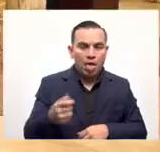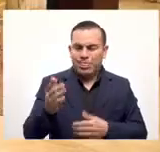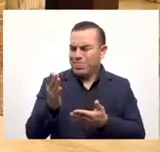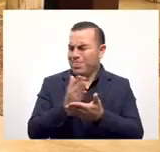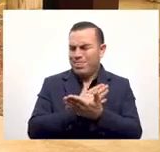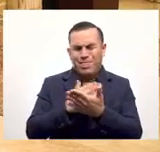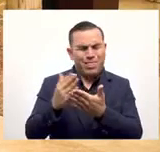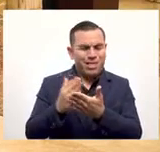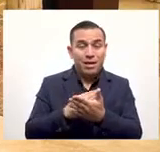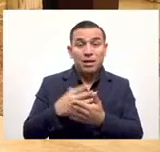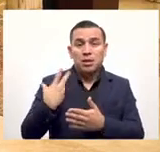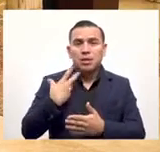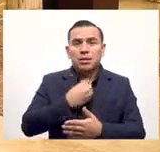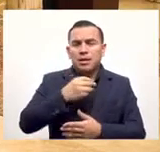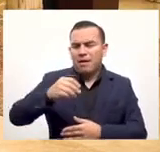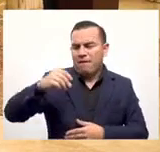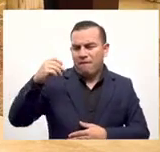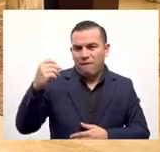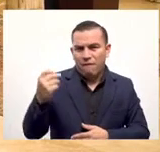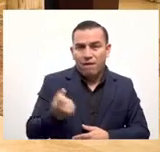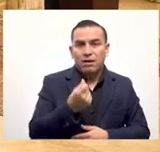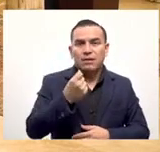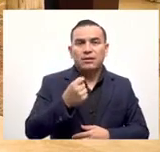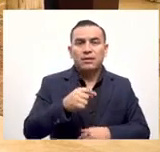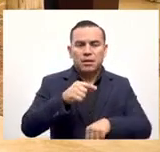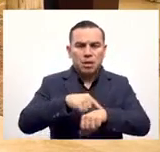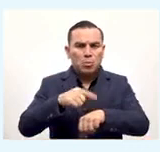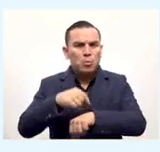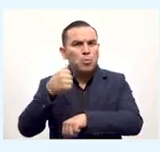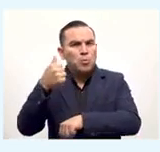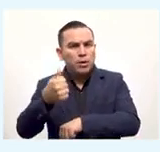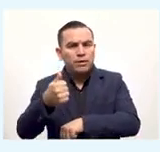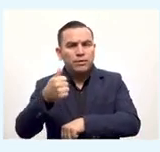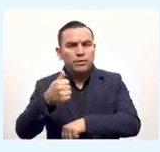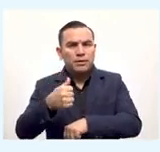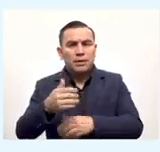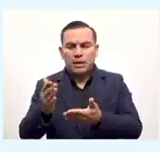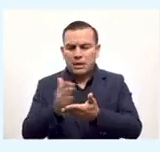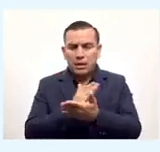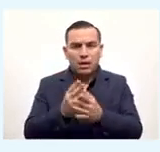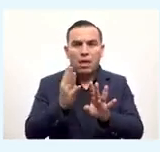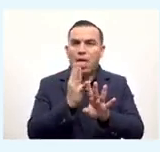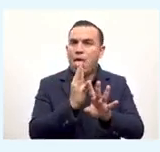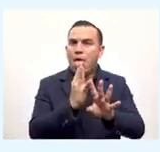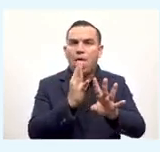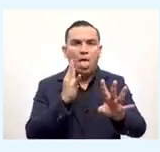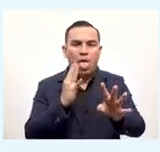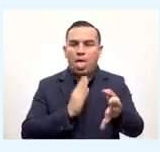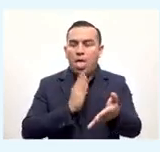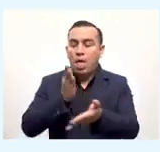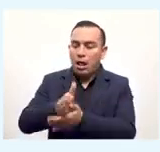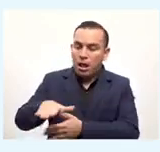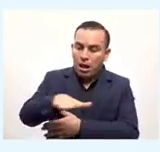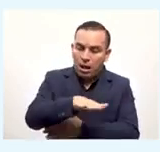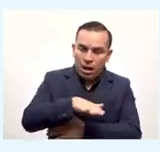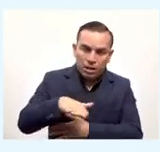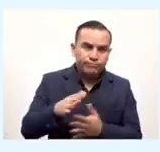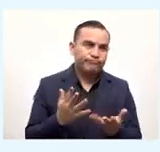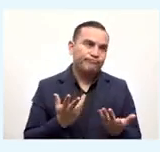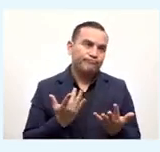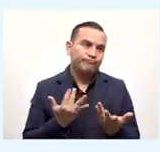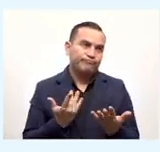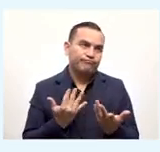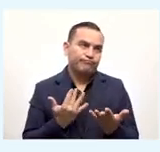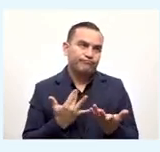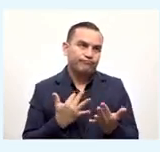días o de lunes después del fin de semana no es totalmente instantáneo no tiene que hacer fila no tiene que ir a un lugar a hacer